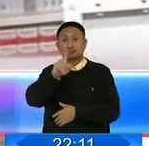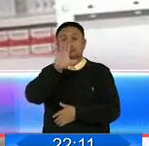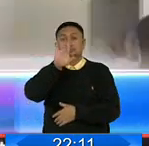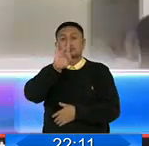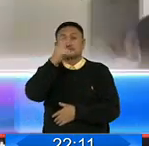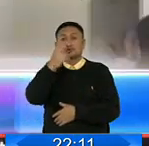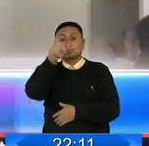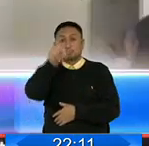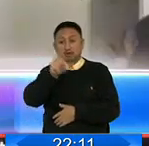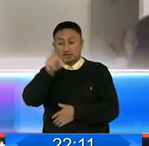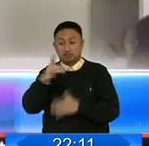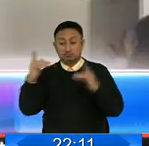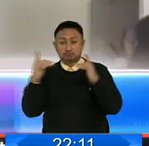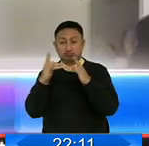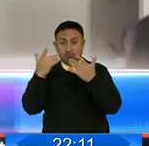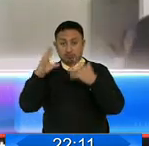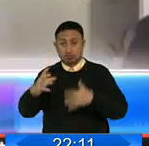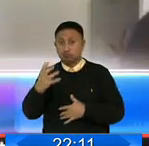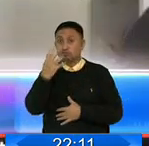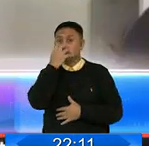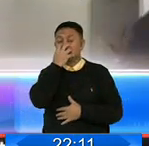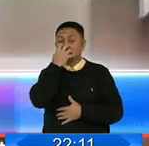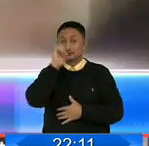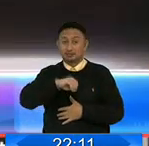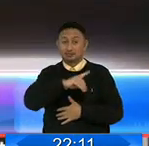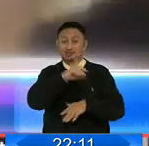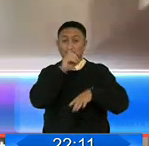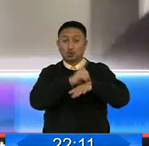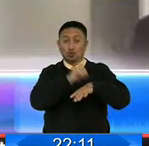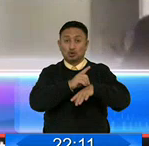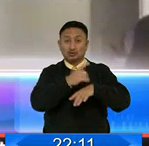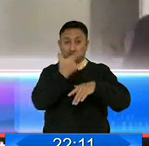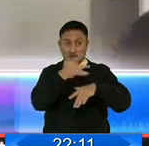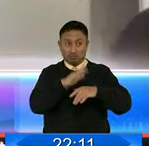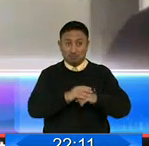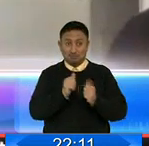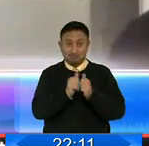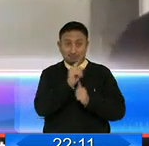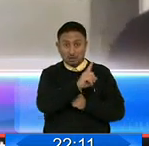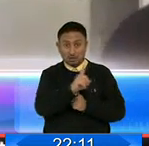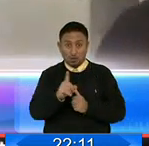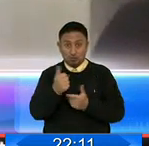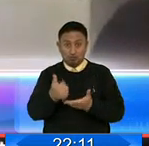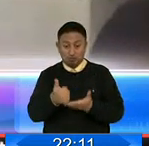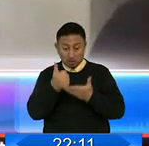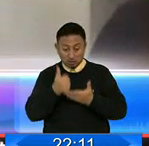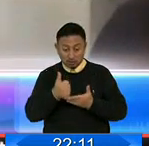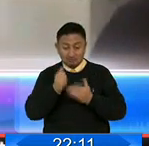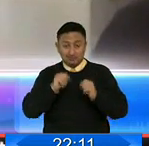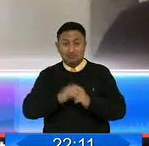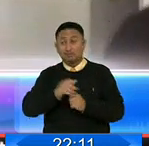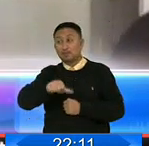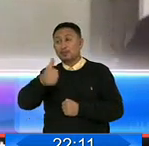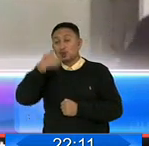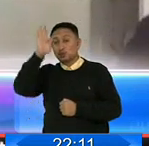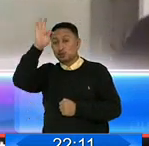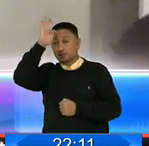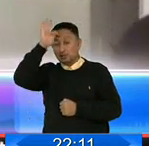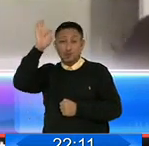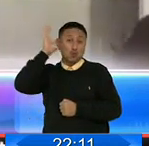personales en personal de la salud, oxígeno en cada una de las camas, levantar una maternidad